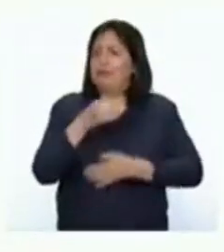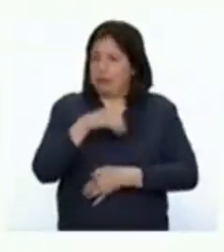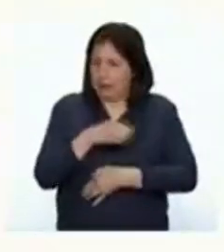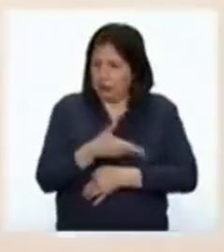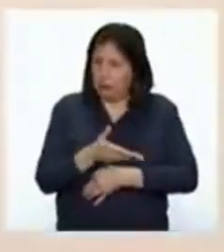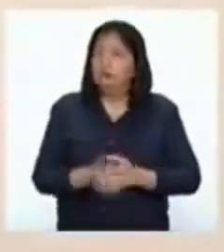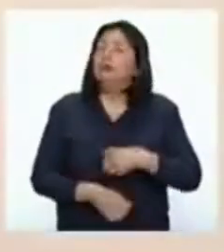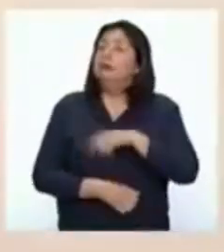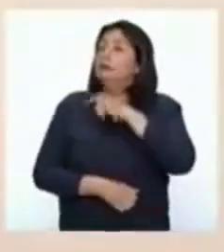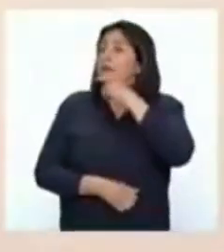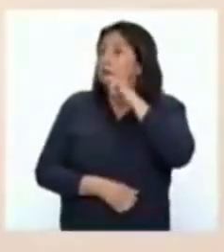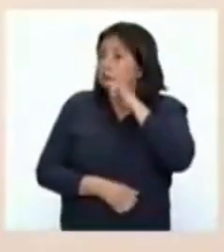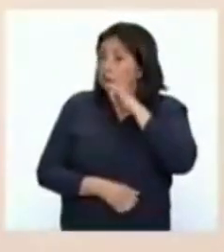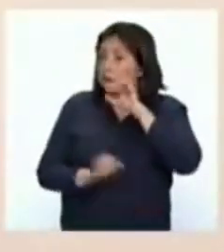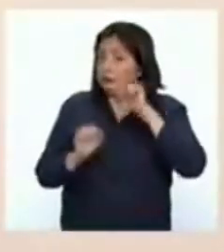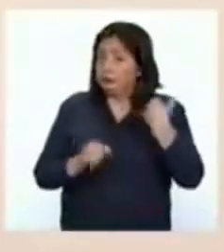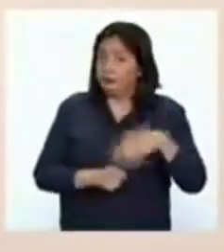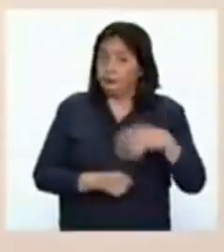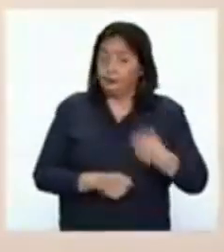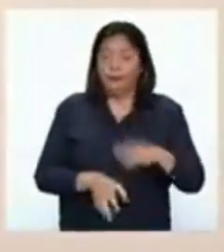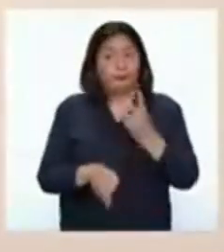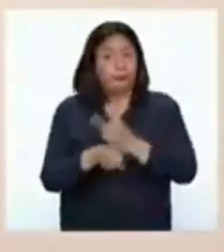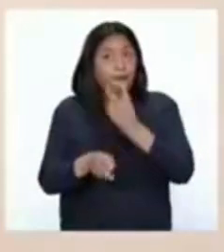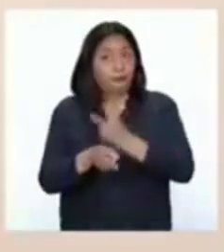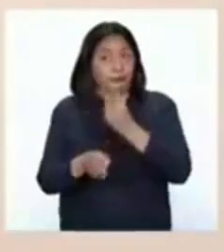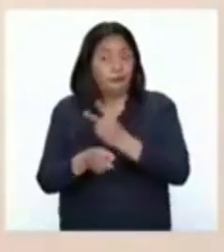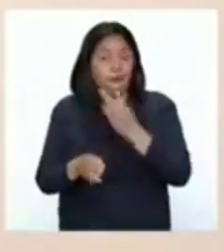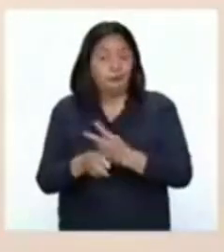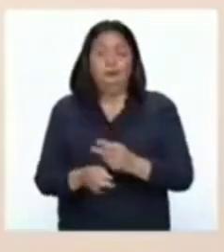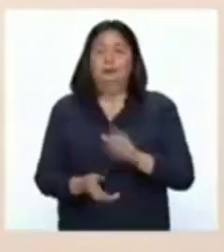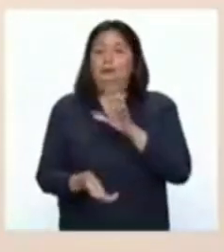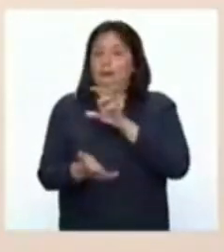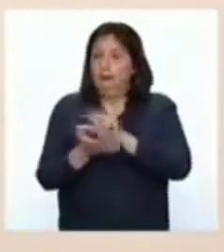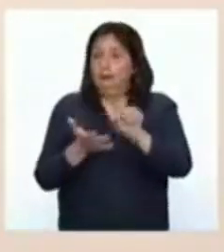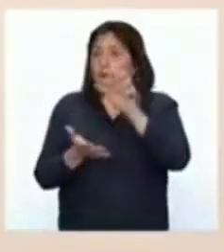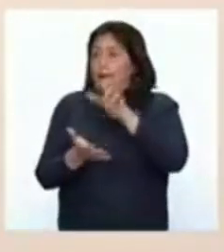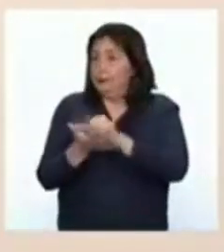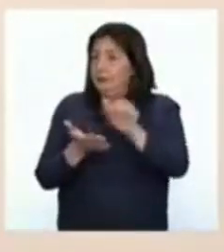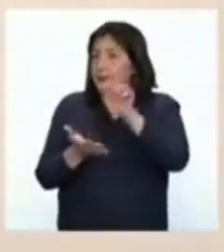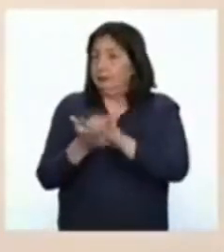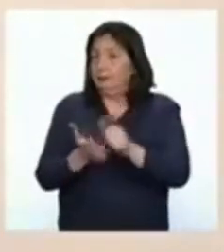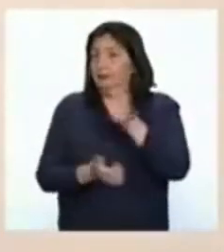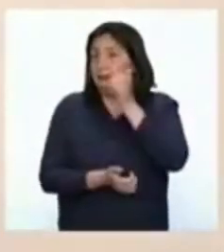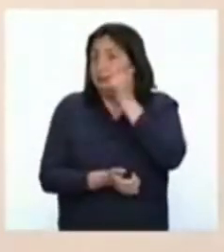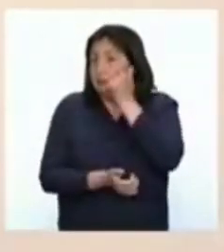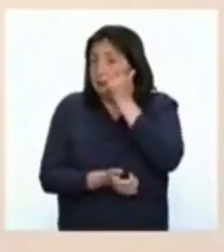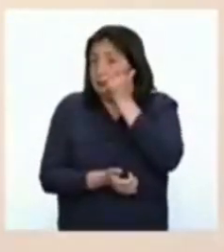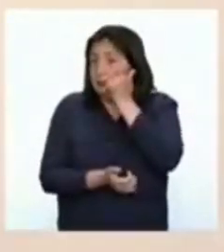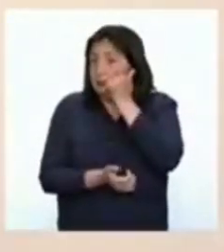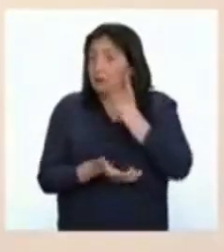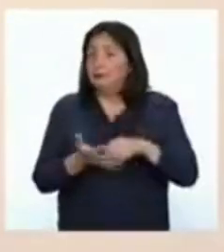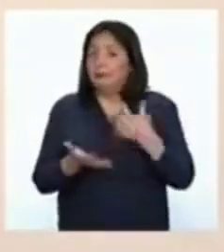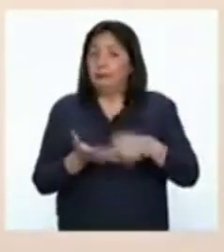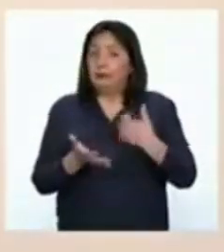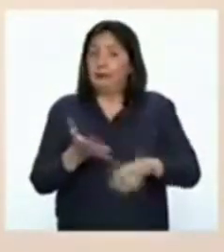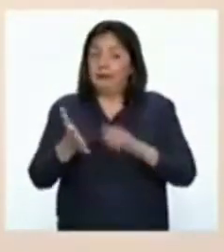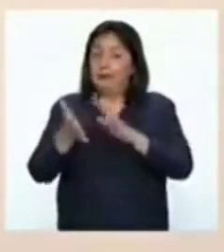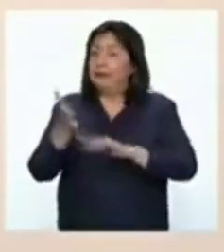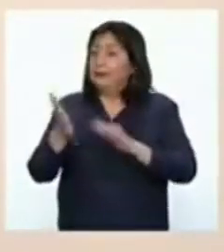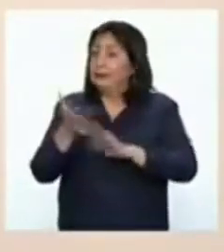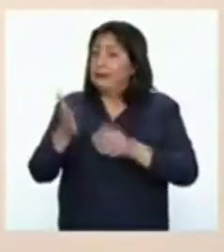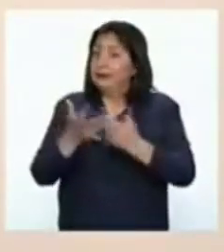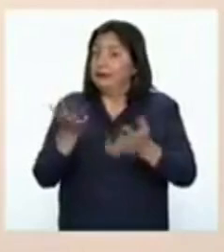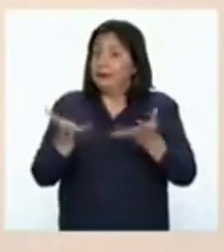Las mujeres tenemos que tener cuidado porque cada mes menstruamos y hay pérdida de sangre. Por eso es